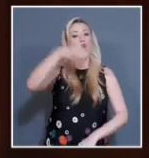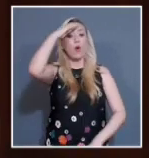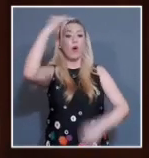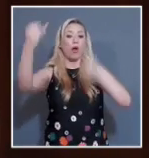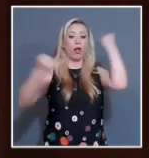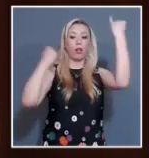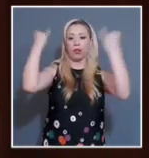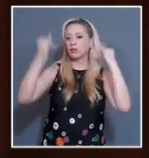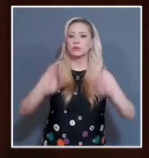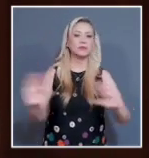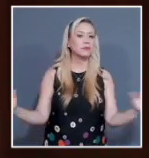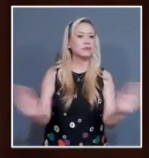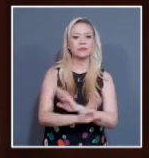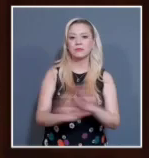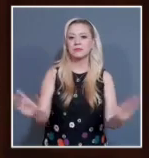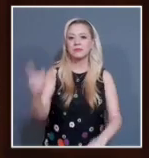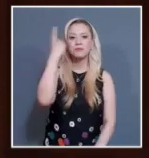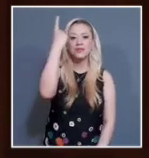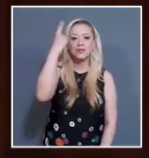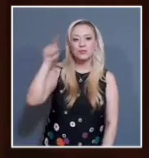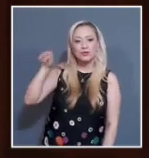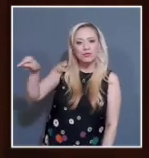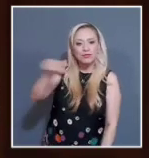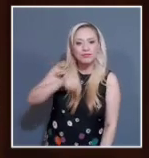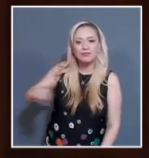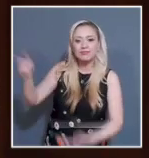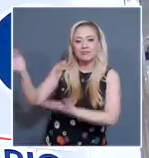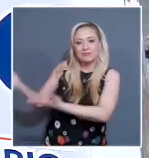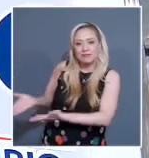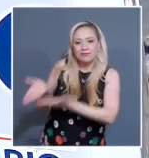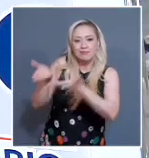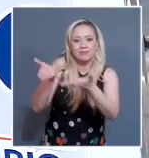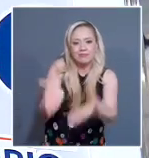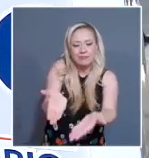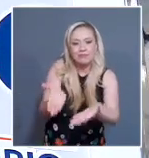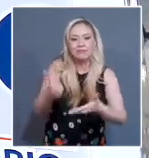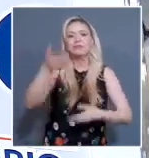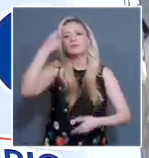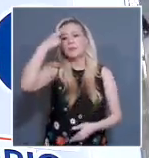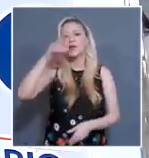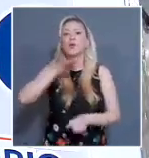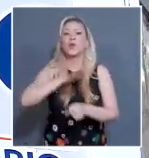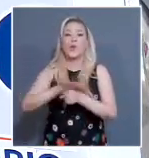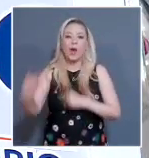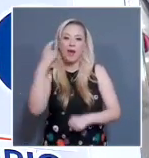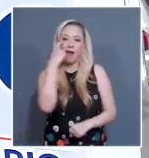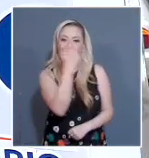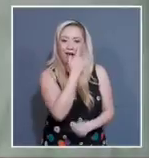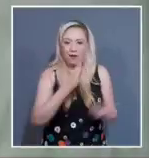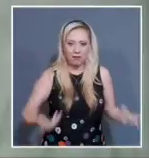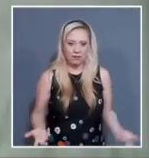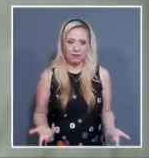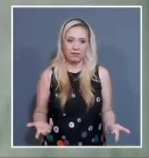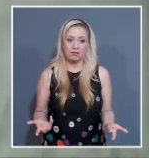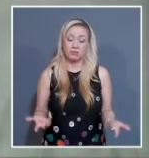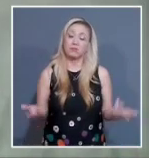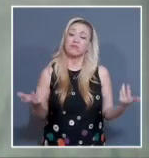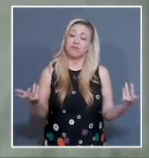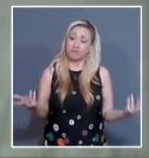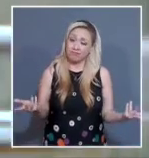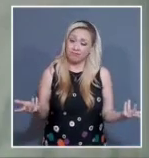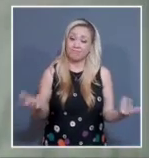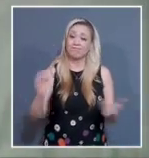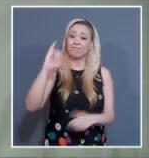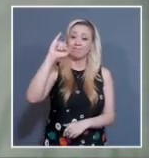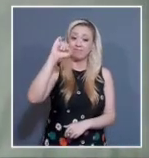oportunidad a ellos de hacer el análisis correspondiente. De la resolución destaca que, en caso de que el Congreso